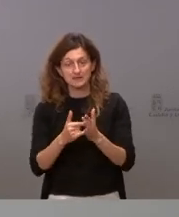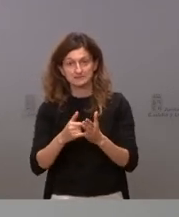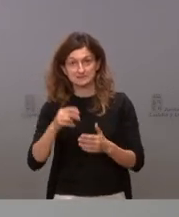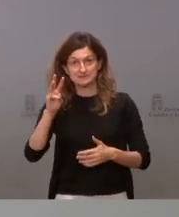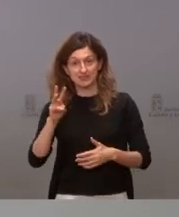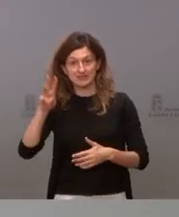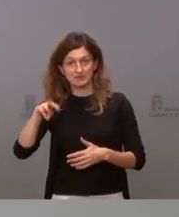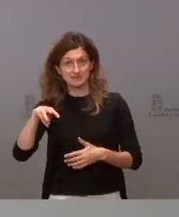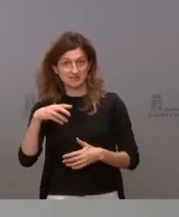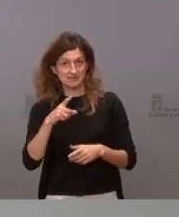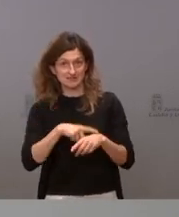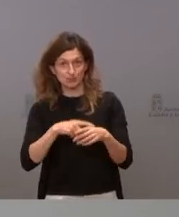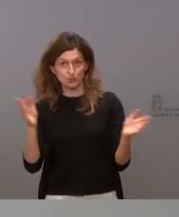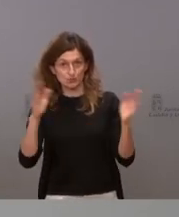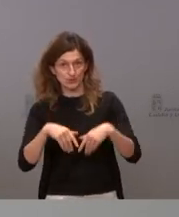trimestre.